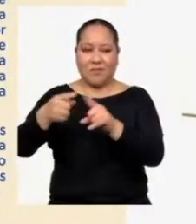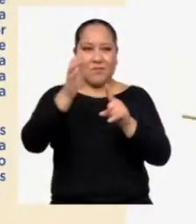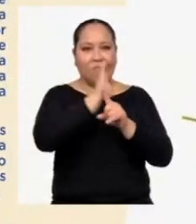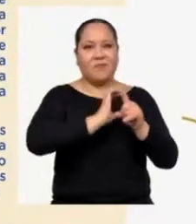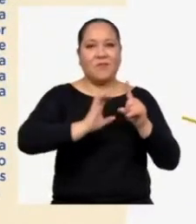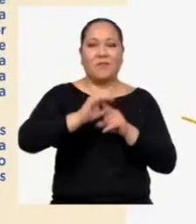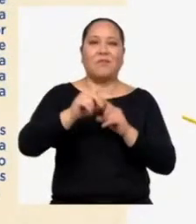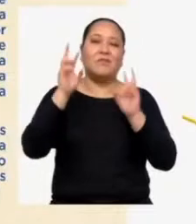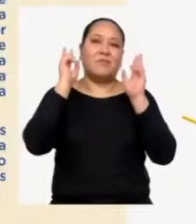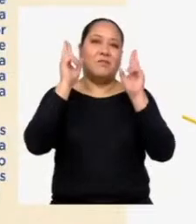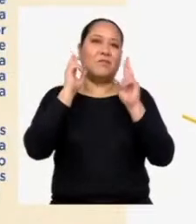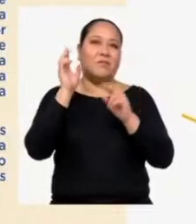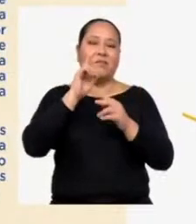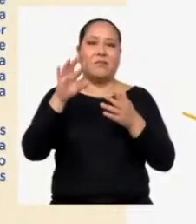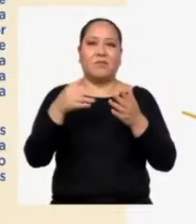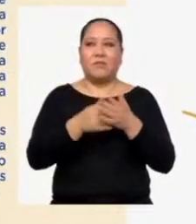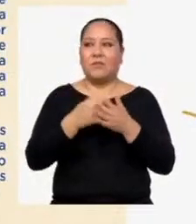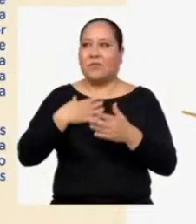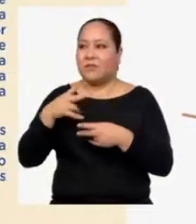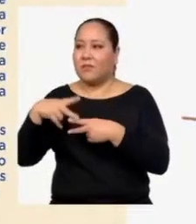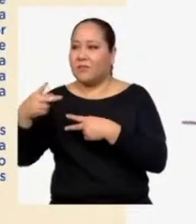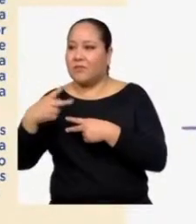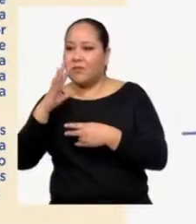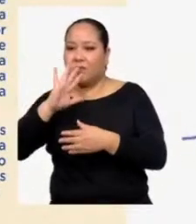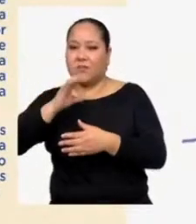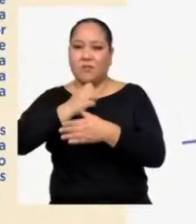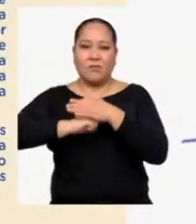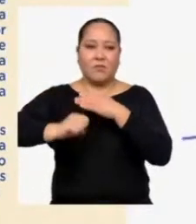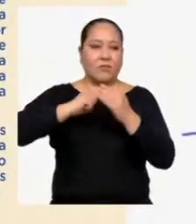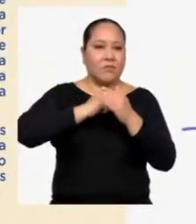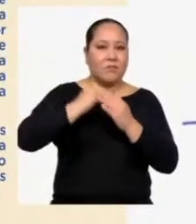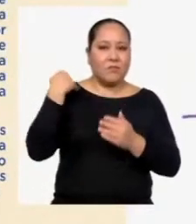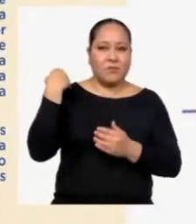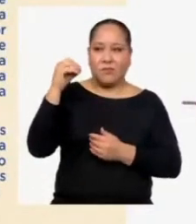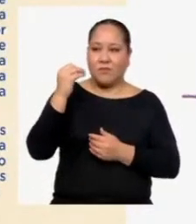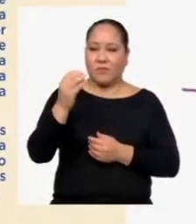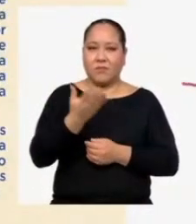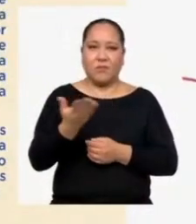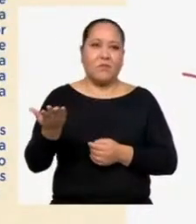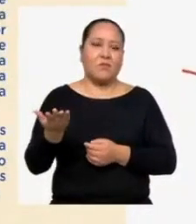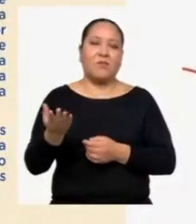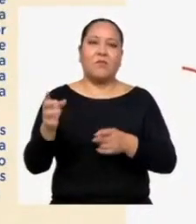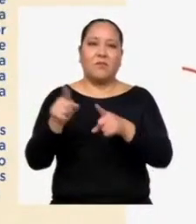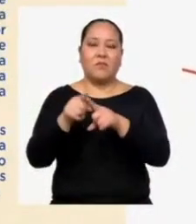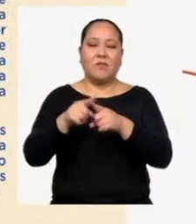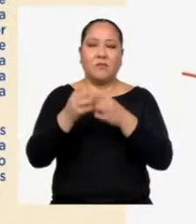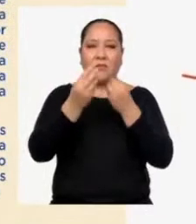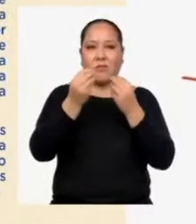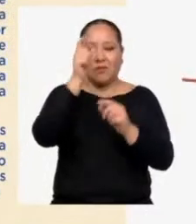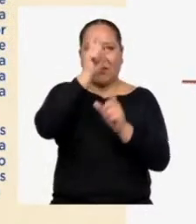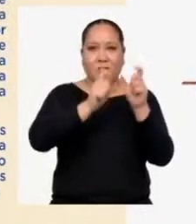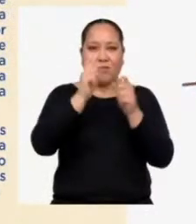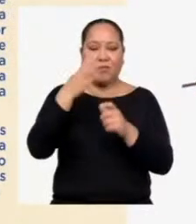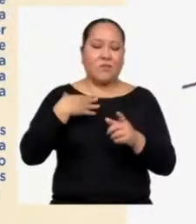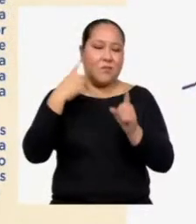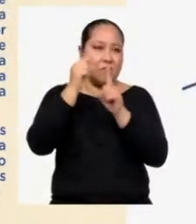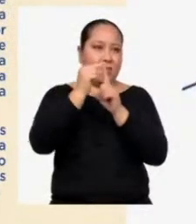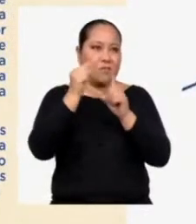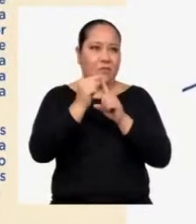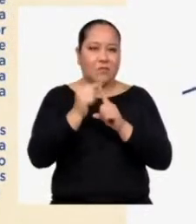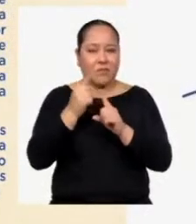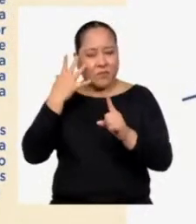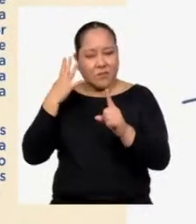Espero no solo llegue a mis vecinos y sus hijas e hijos adolescentes Sino a muchas personas Y que mis palabras